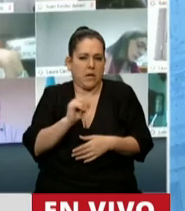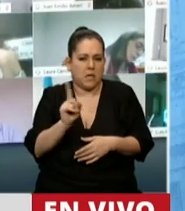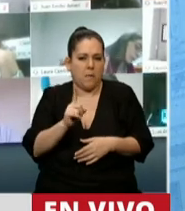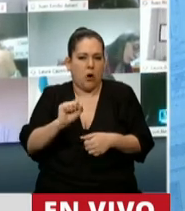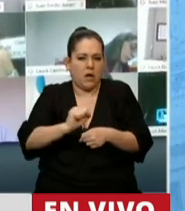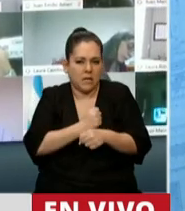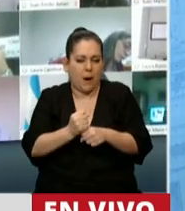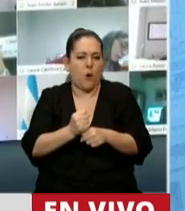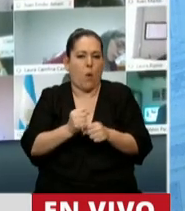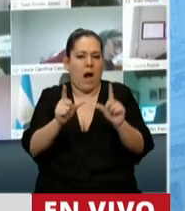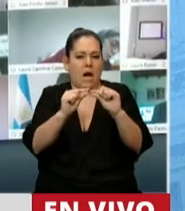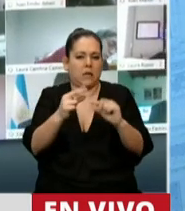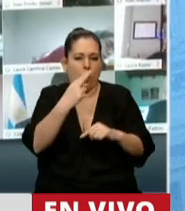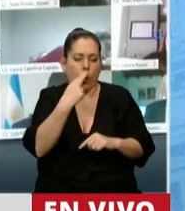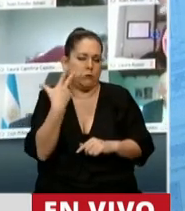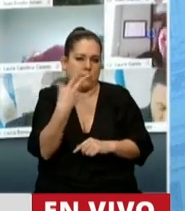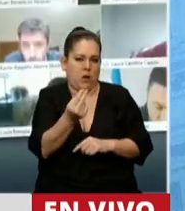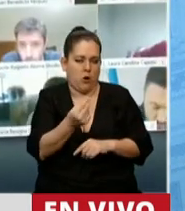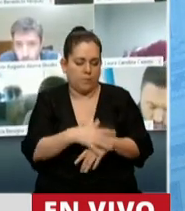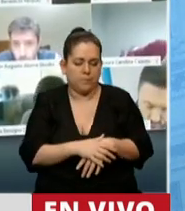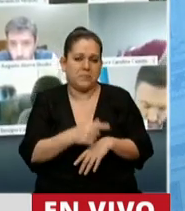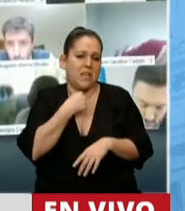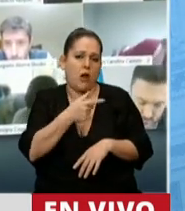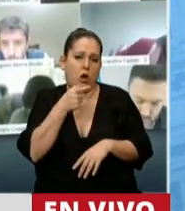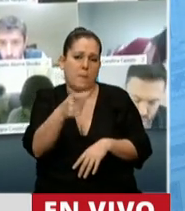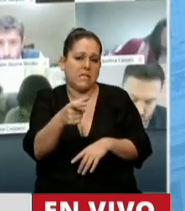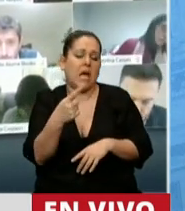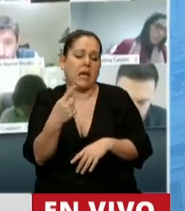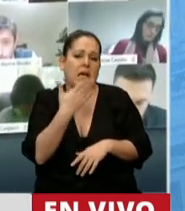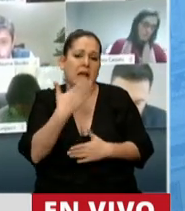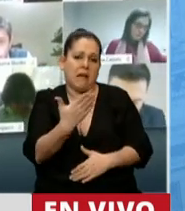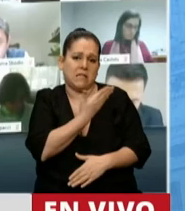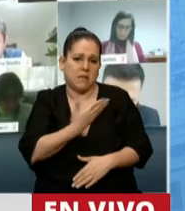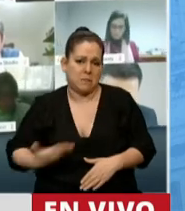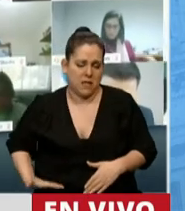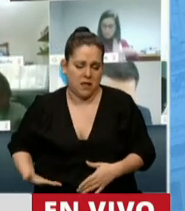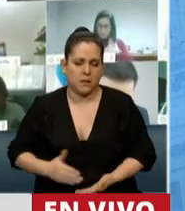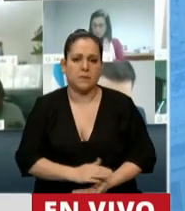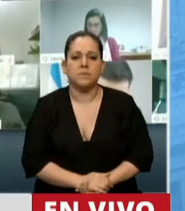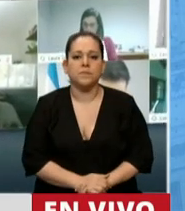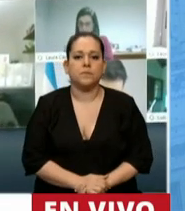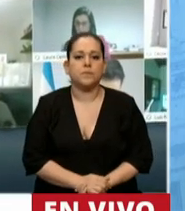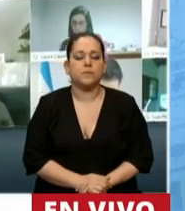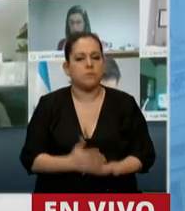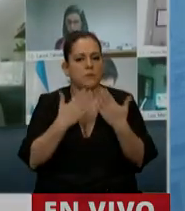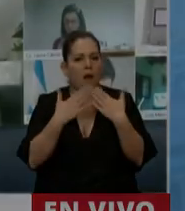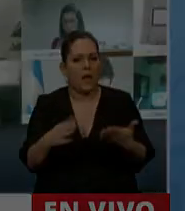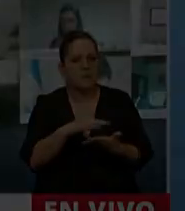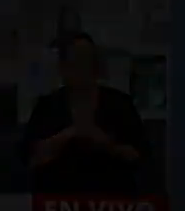sancionar el artículo 11. Así que quería dejar ese mensaje y le agradezco mucho, señor Presidente, por el tiempo. Buenas noches. Gracias, diputado.